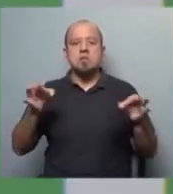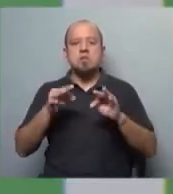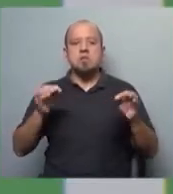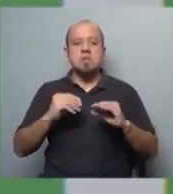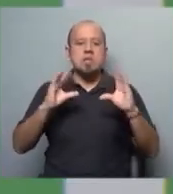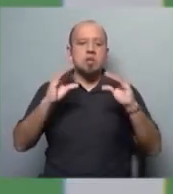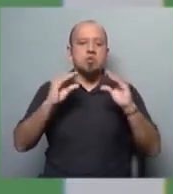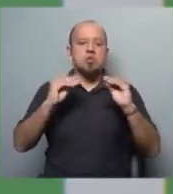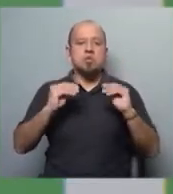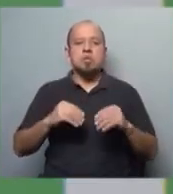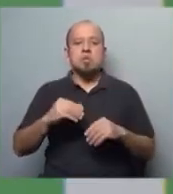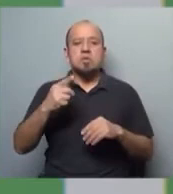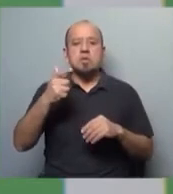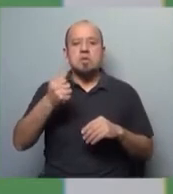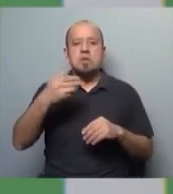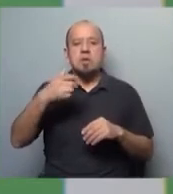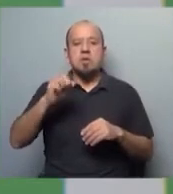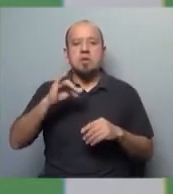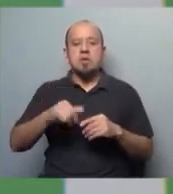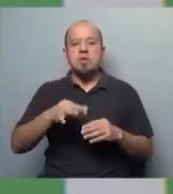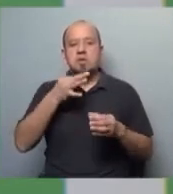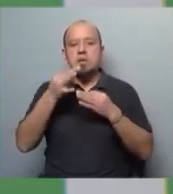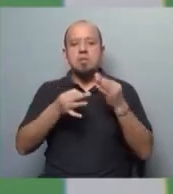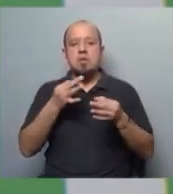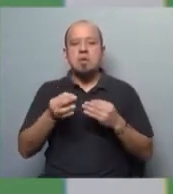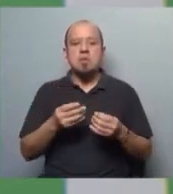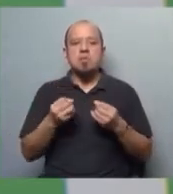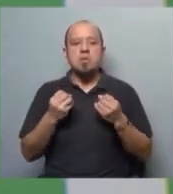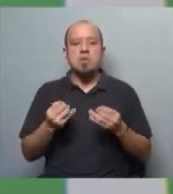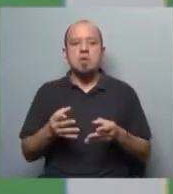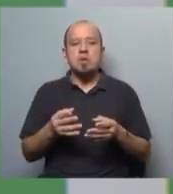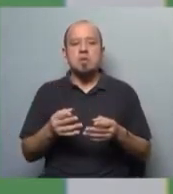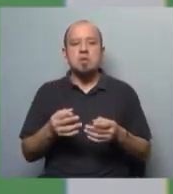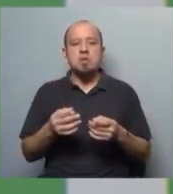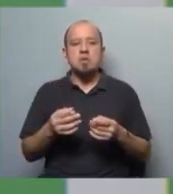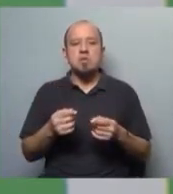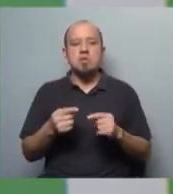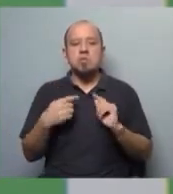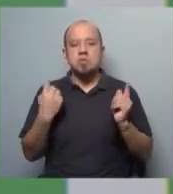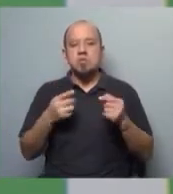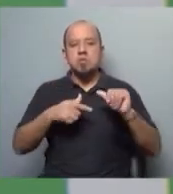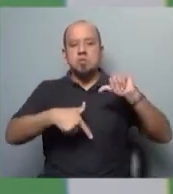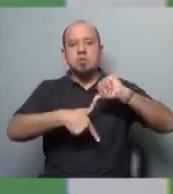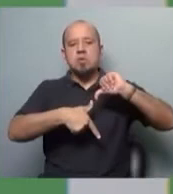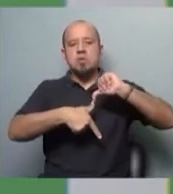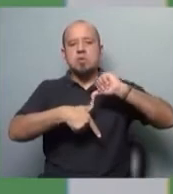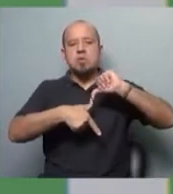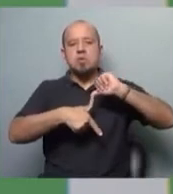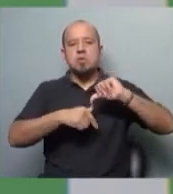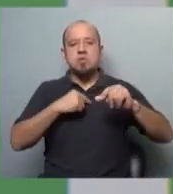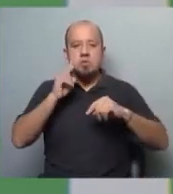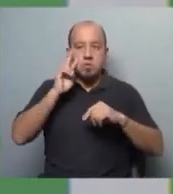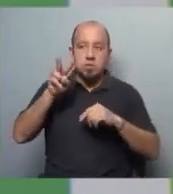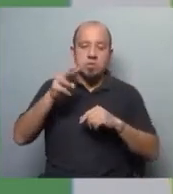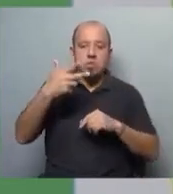jabalí, y es la historia de Haití, y explica por qué nosotros, América Latina, no vemos lo que